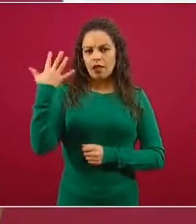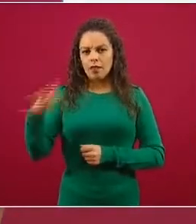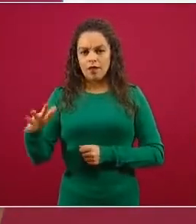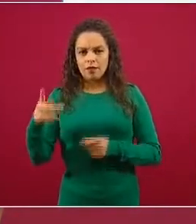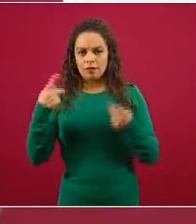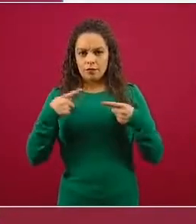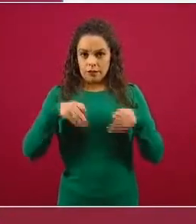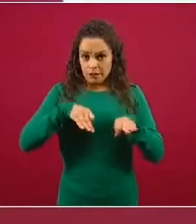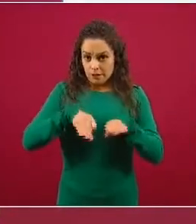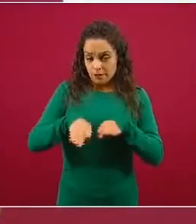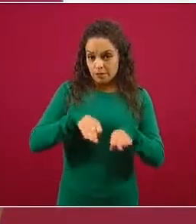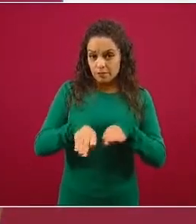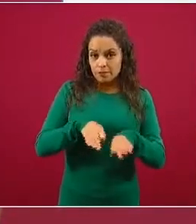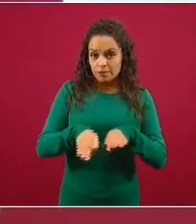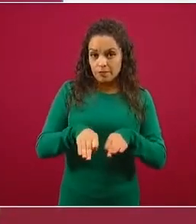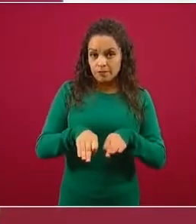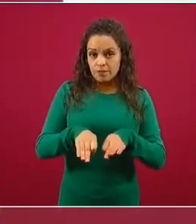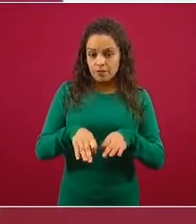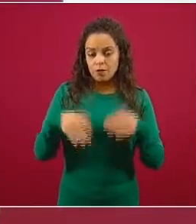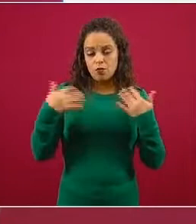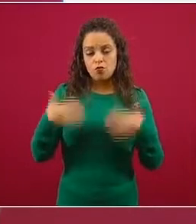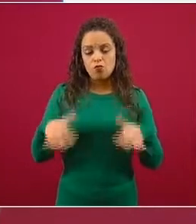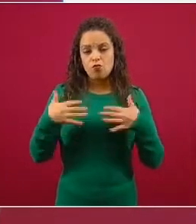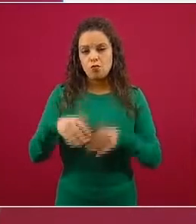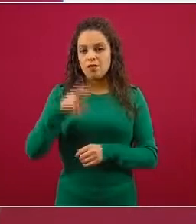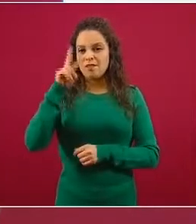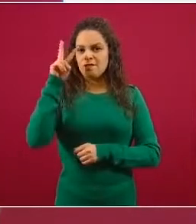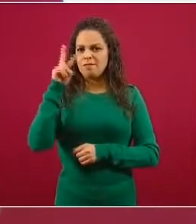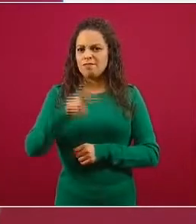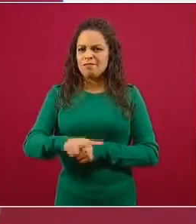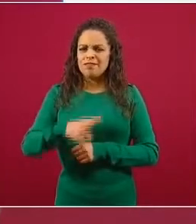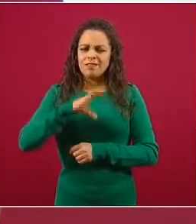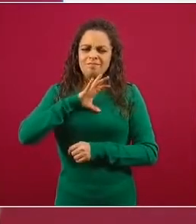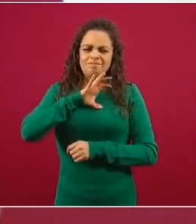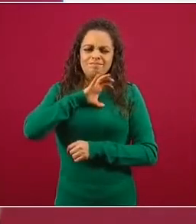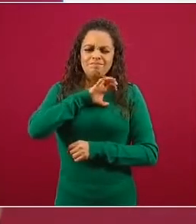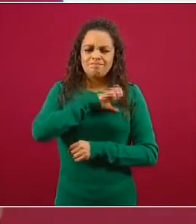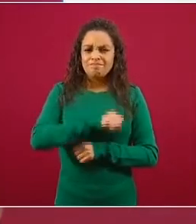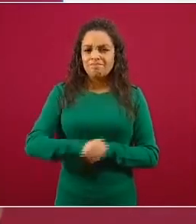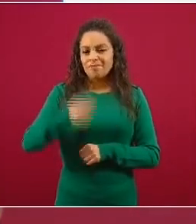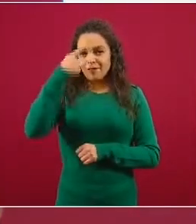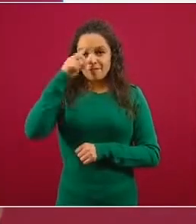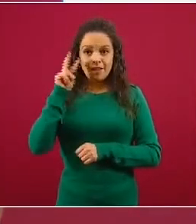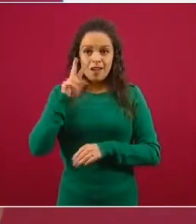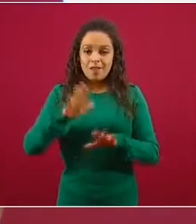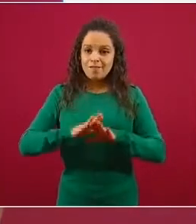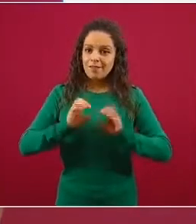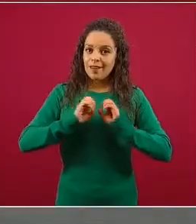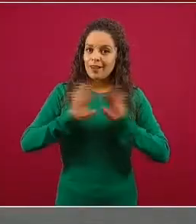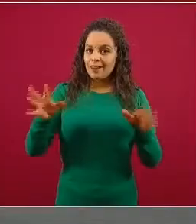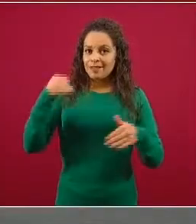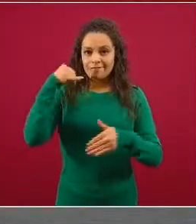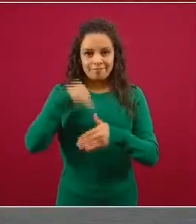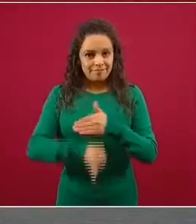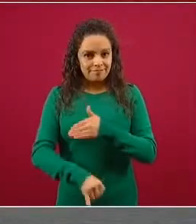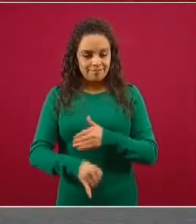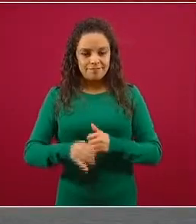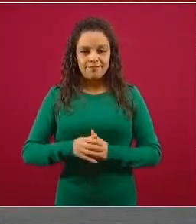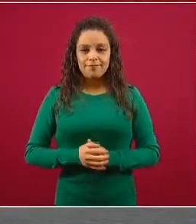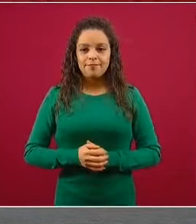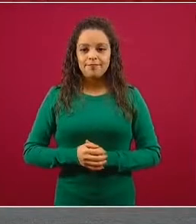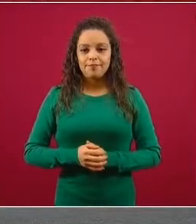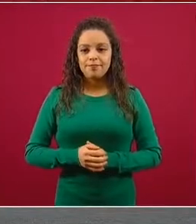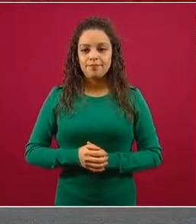verdaderamente apasionante al verse al detalle, porque así como hemos visto cómo